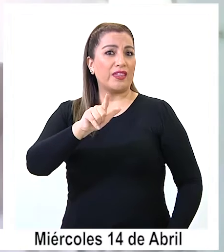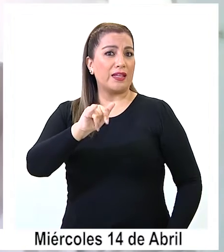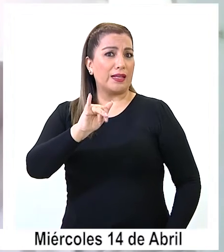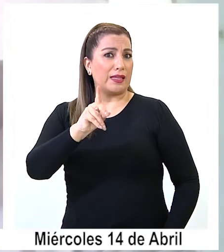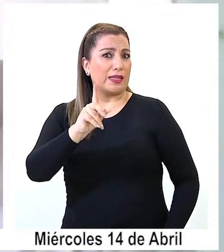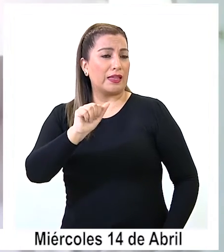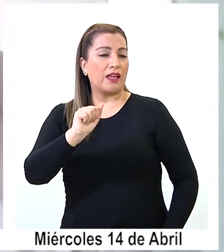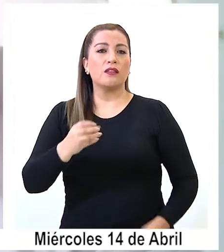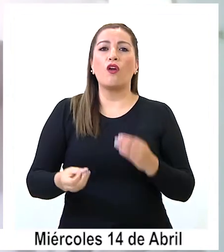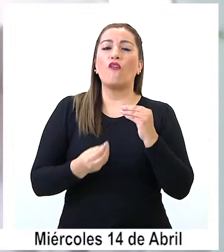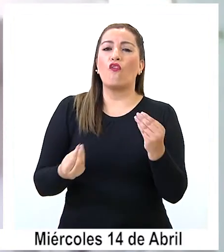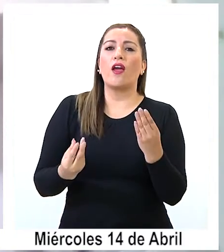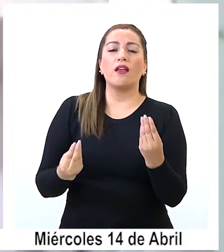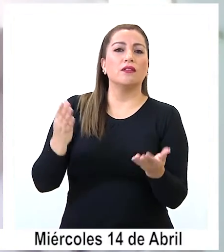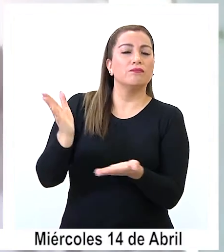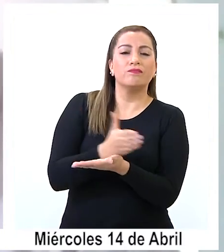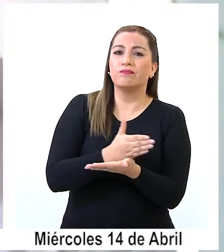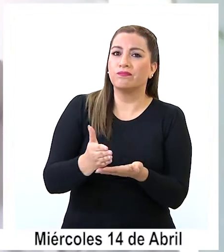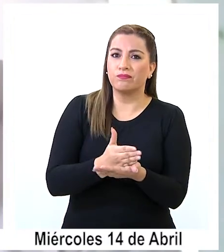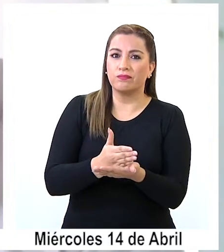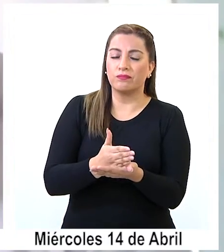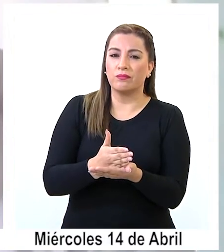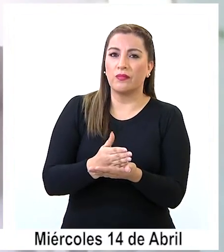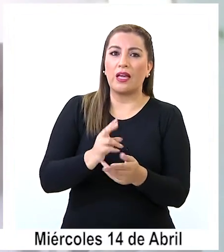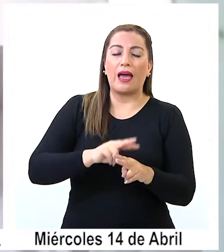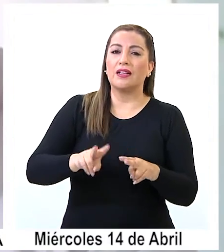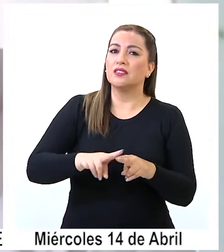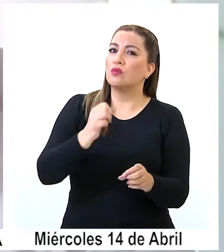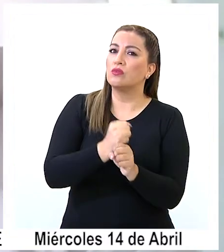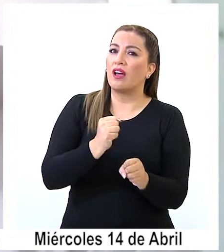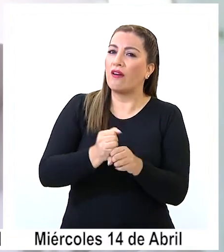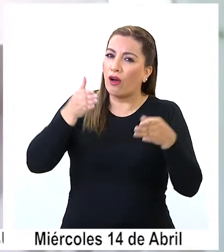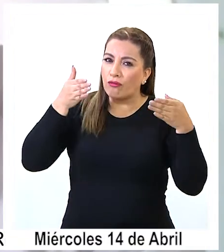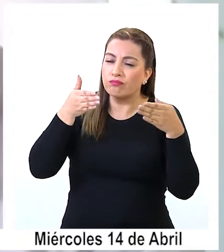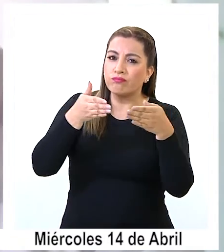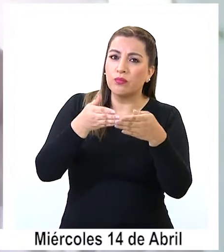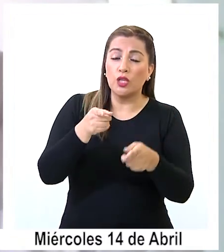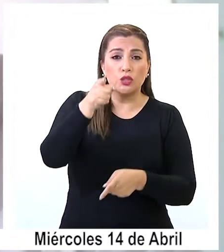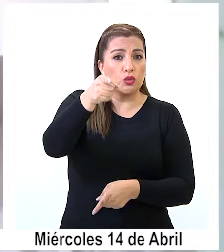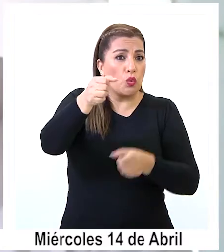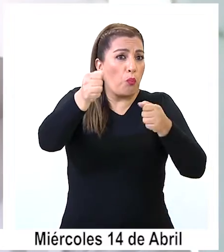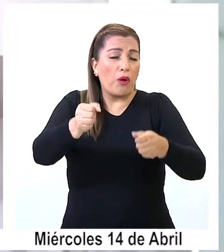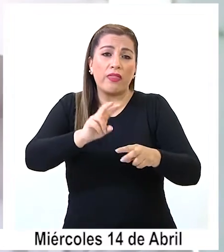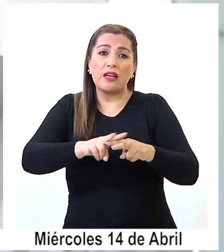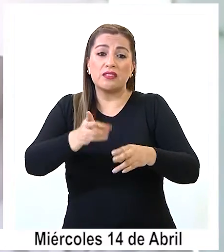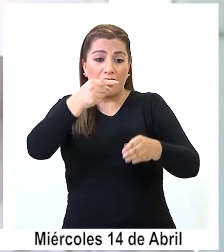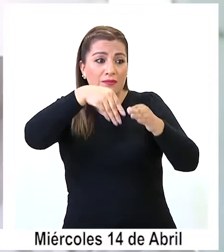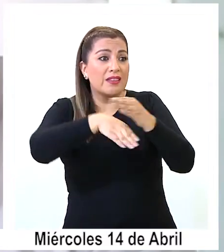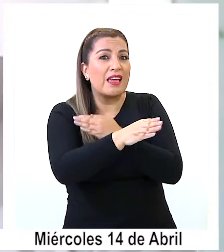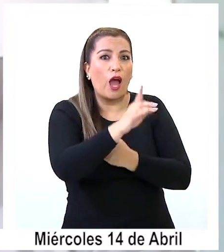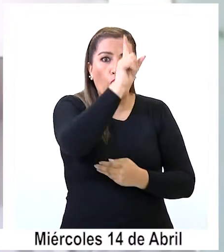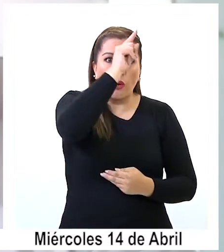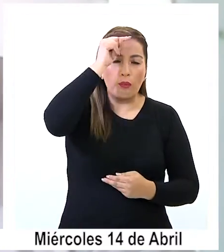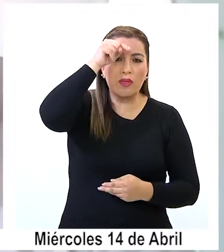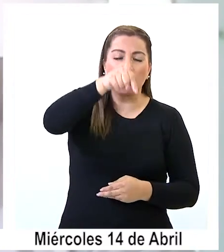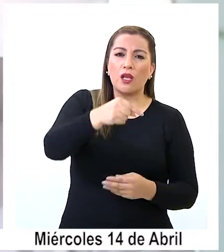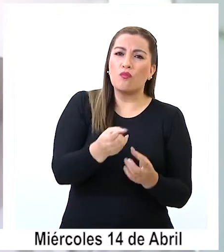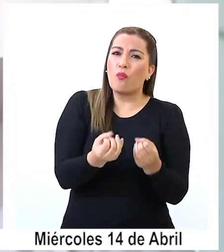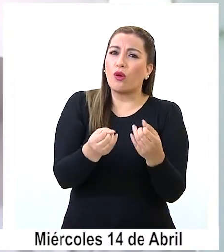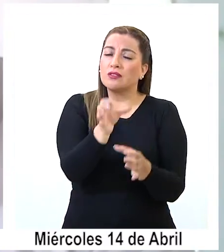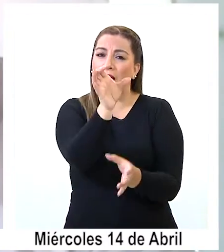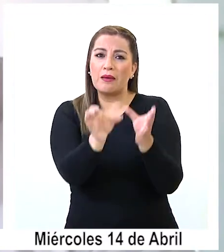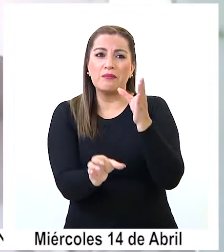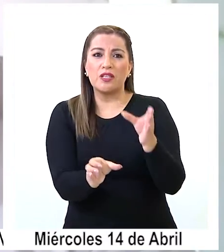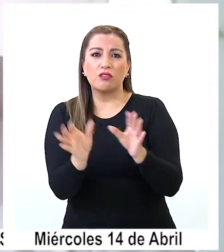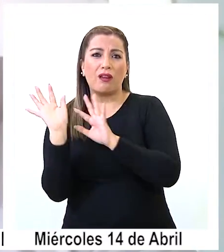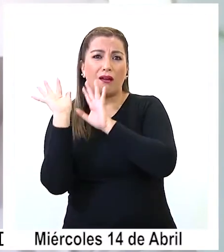estrategias, cambiando y girando el timón como corresponde. O sea, la verdad que si tú pudieras acceder a los pilotes, darías cuenta de que la cantidad de